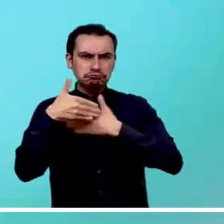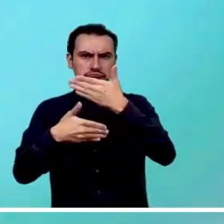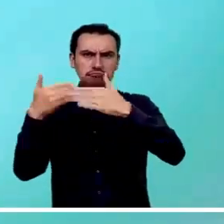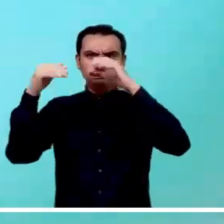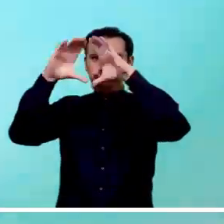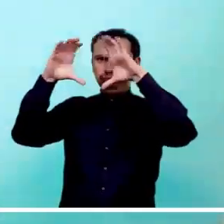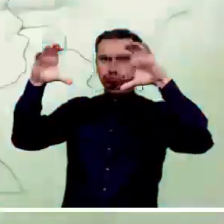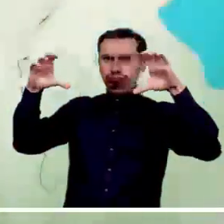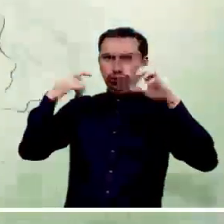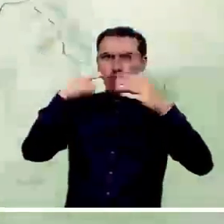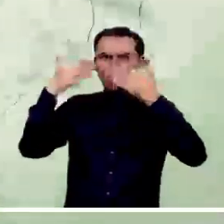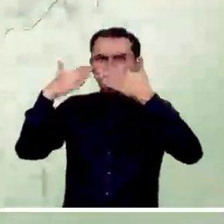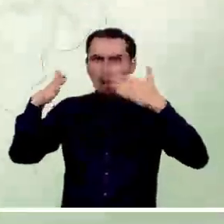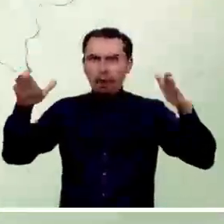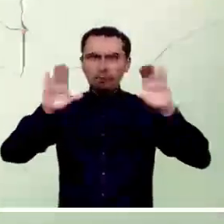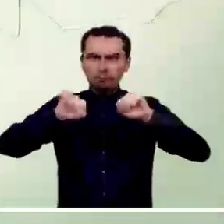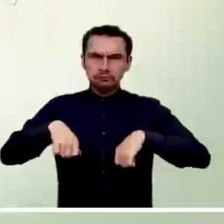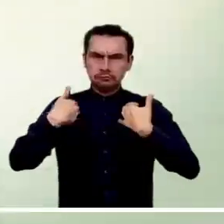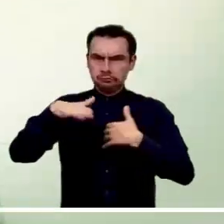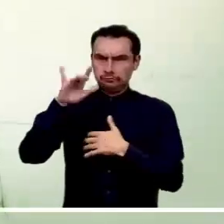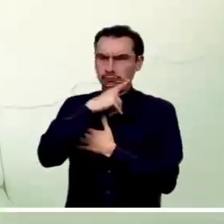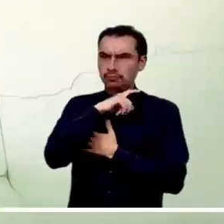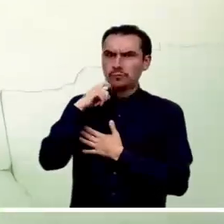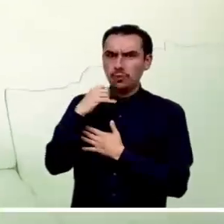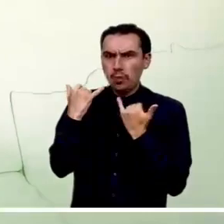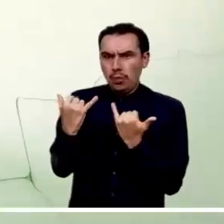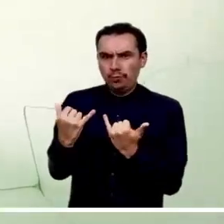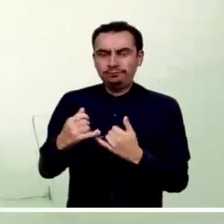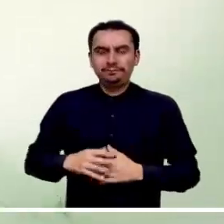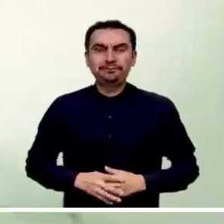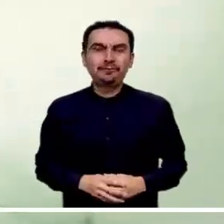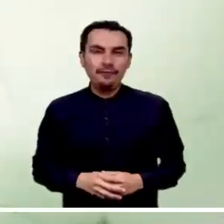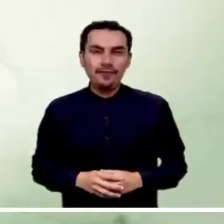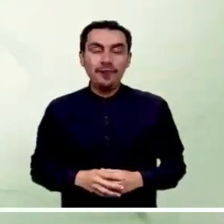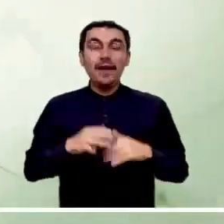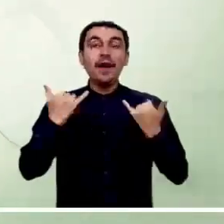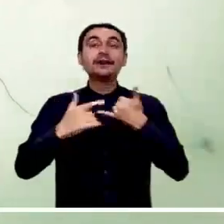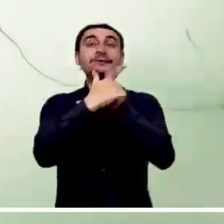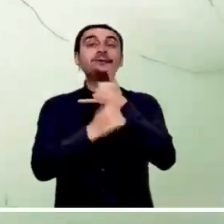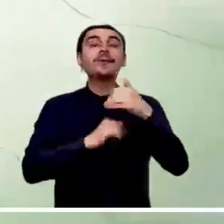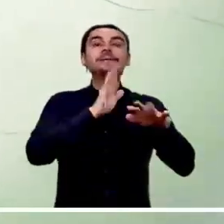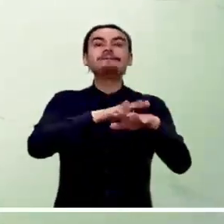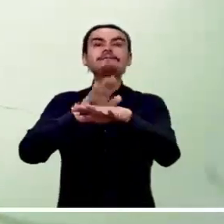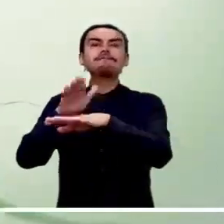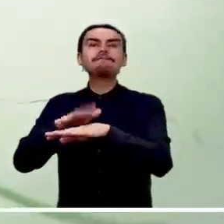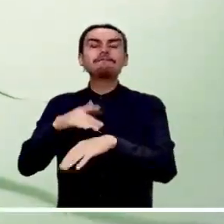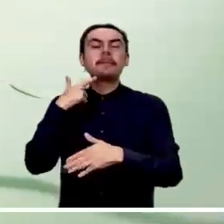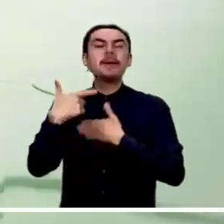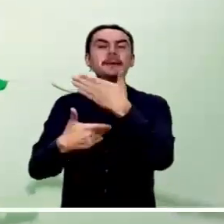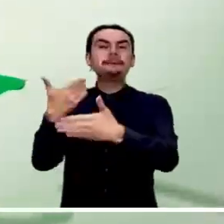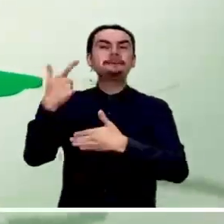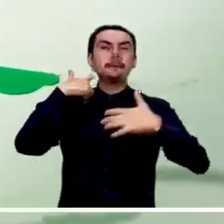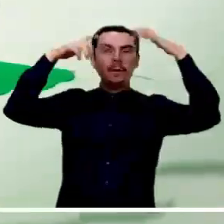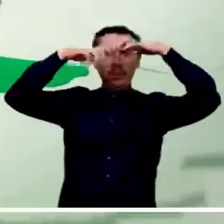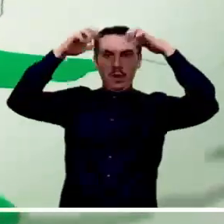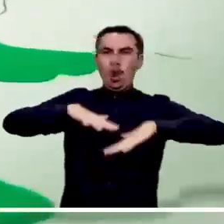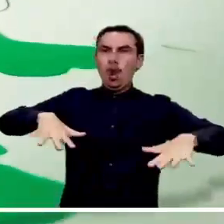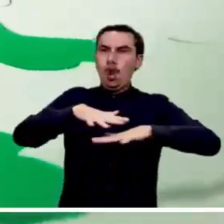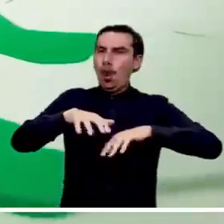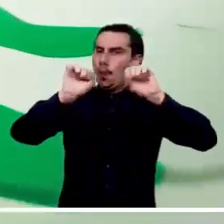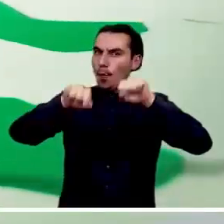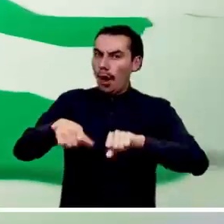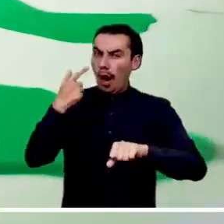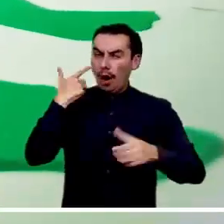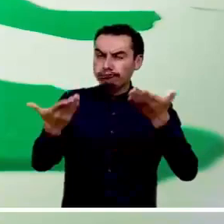lluvias. En la región pacífica se prevé abundante nubosidad y lloviznas en el sur de Chocó, occidente de Valle del